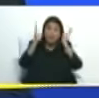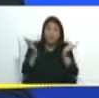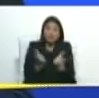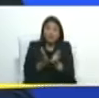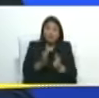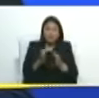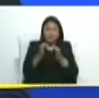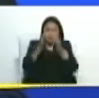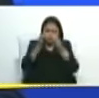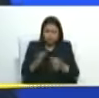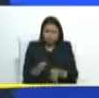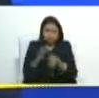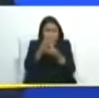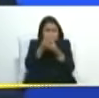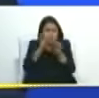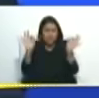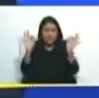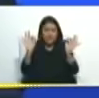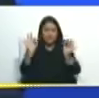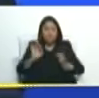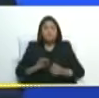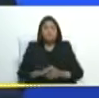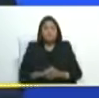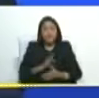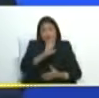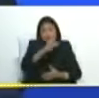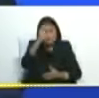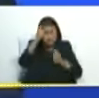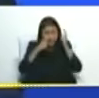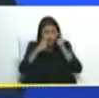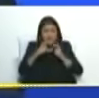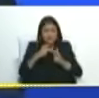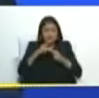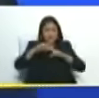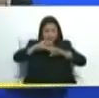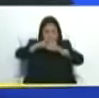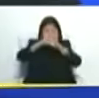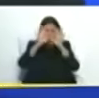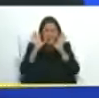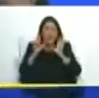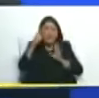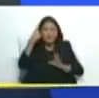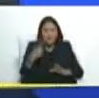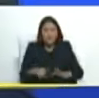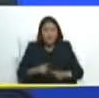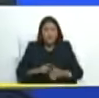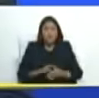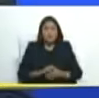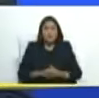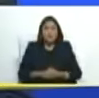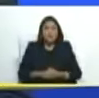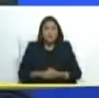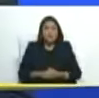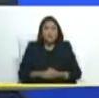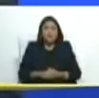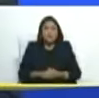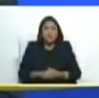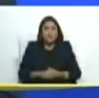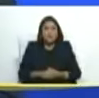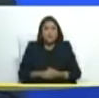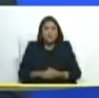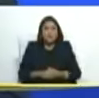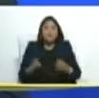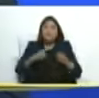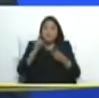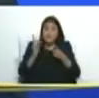sí el asimut tenía clara la visión segunda